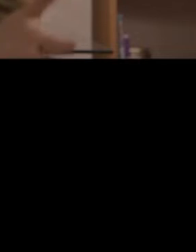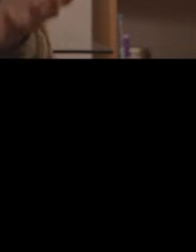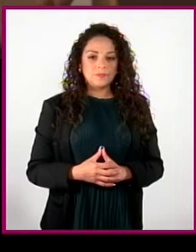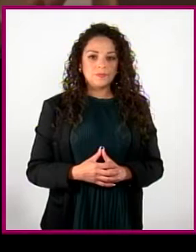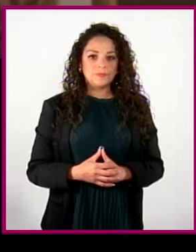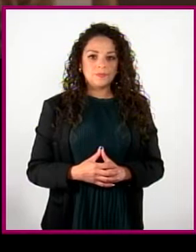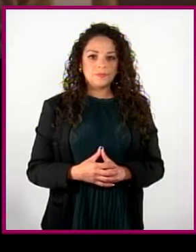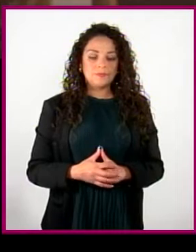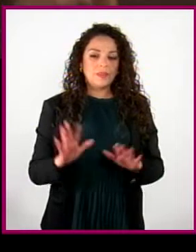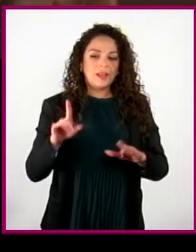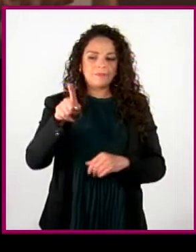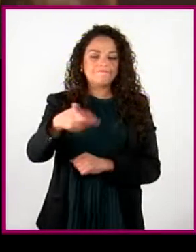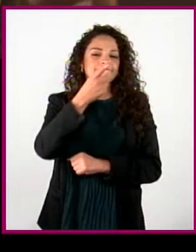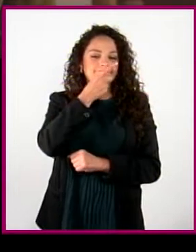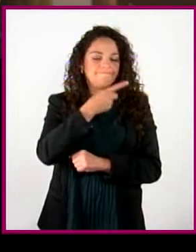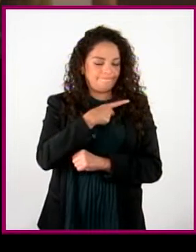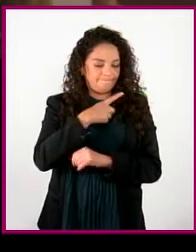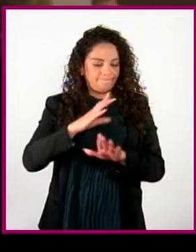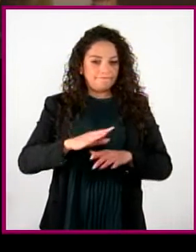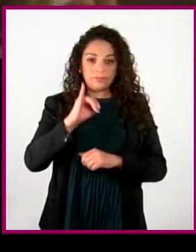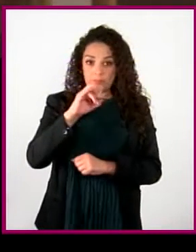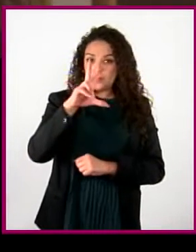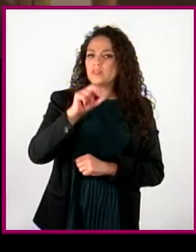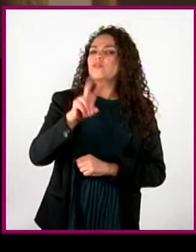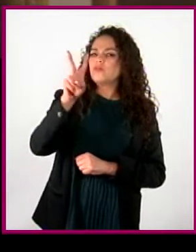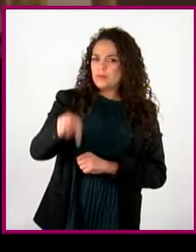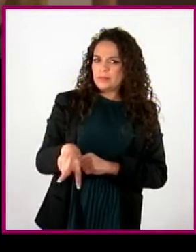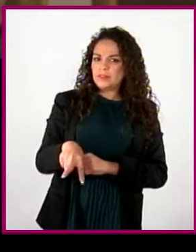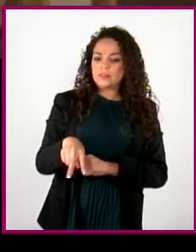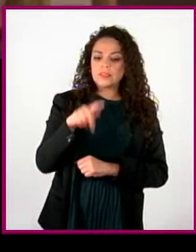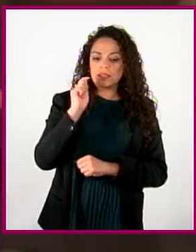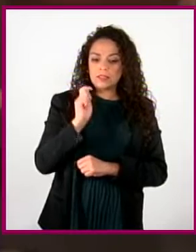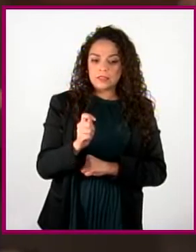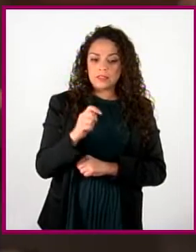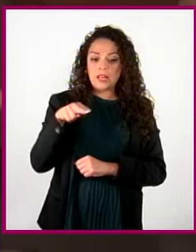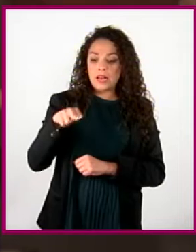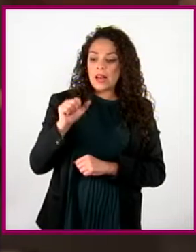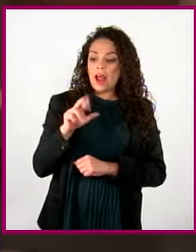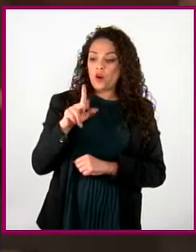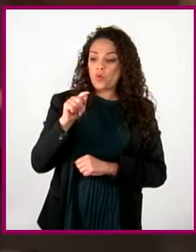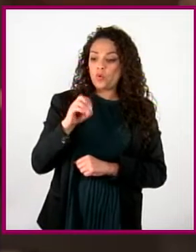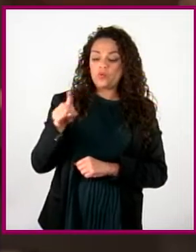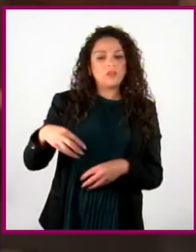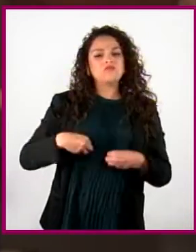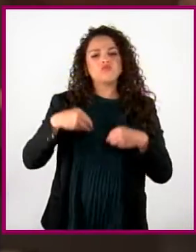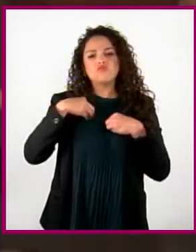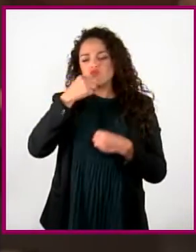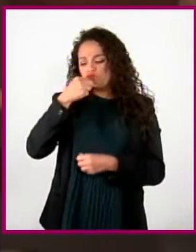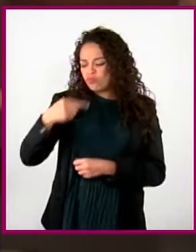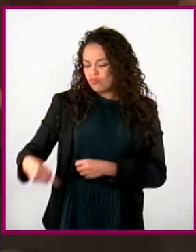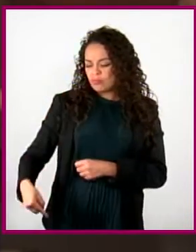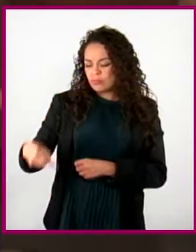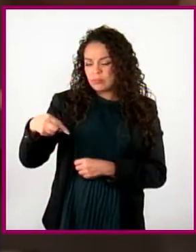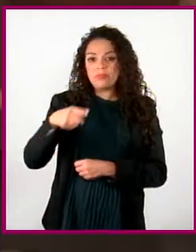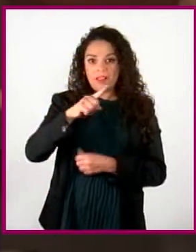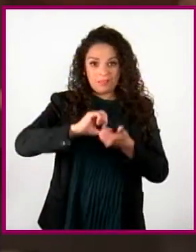Y dime, Citla, ¿sí o no que la infancia de nuestro querido Naruto no te ha hecho llorar sin parar?